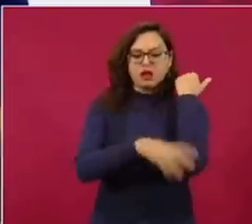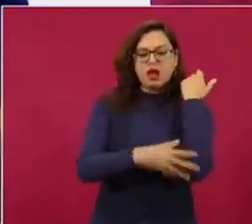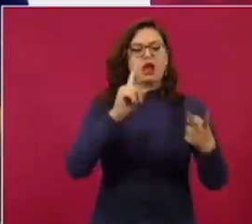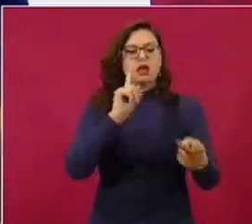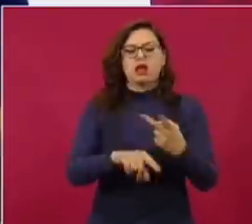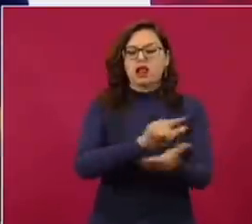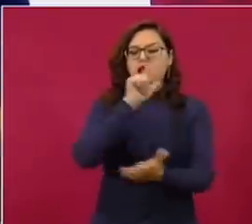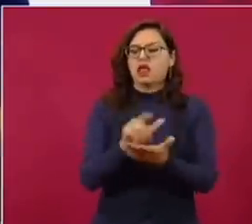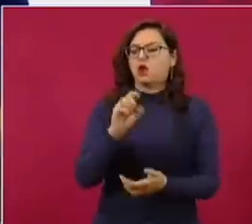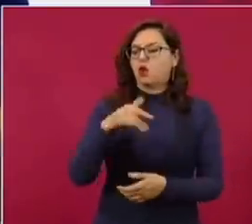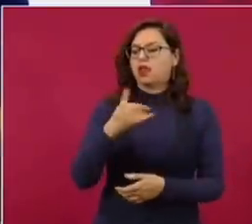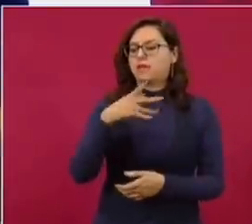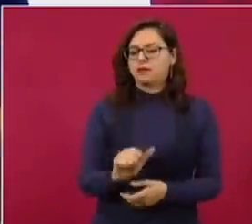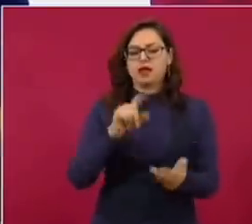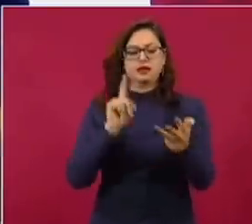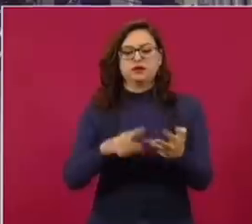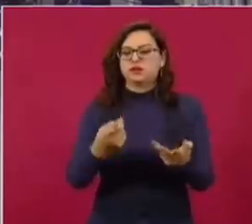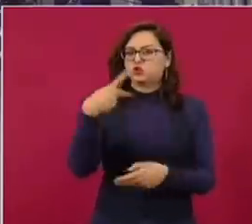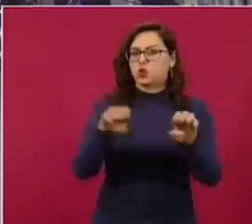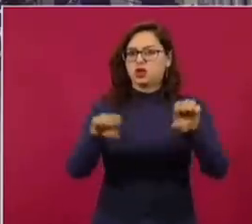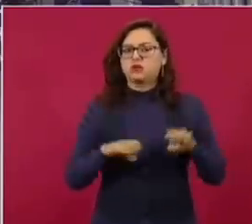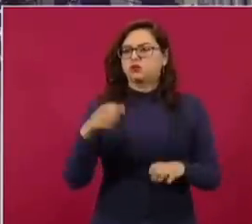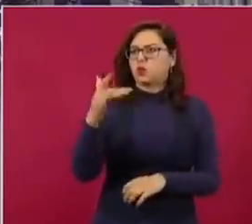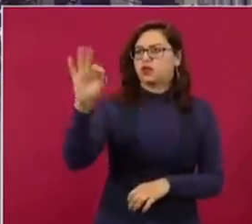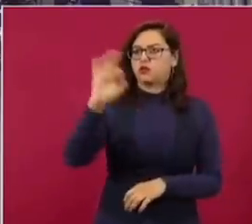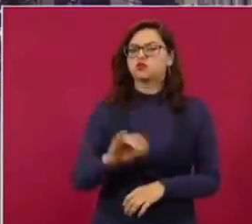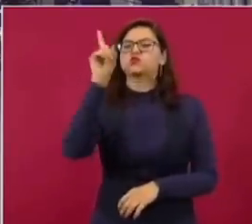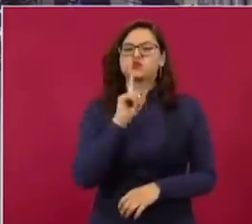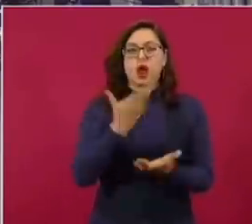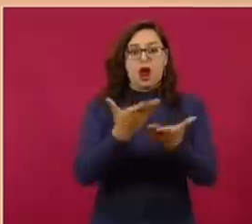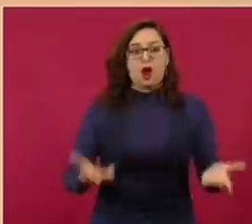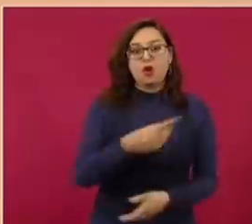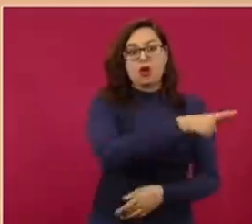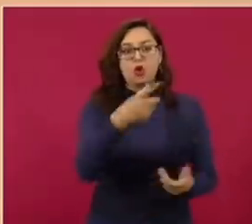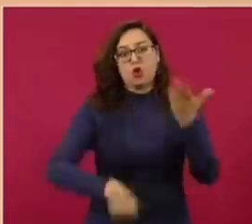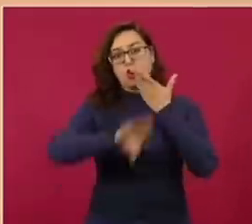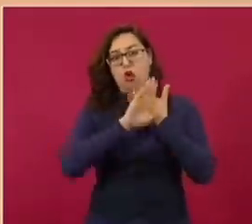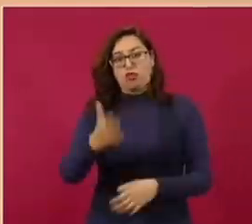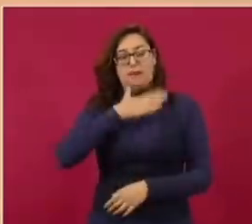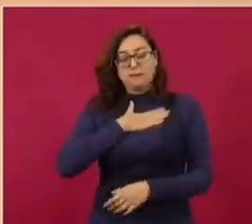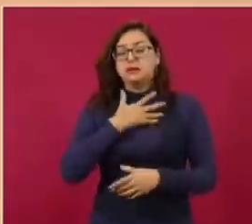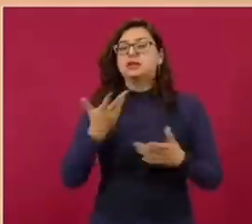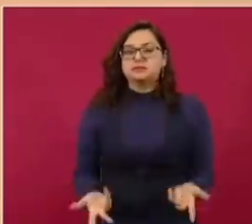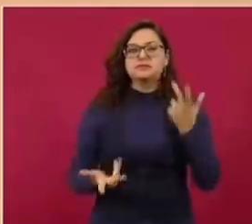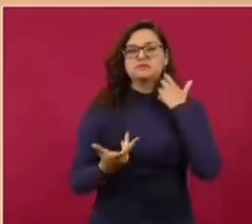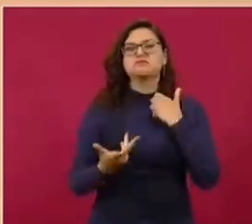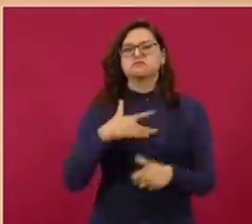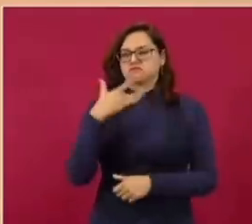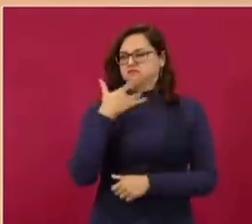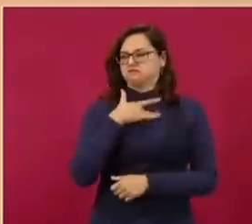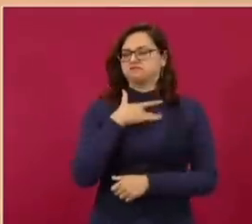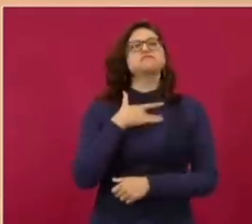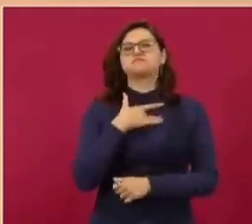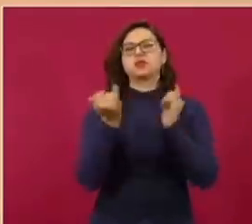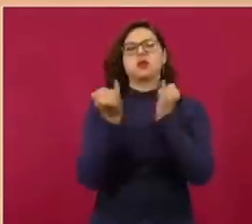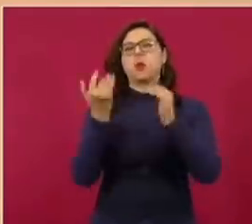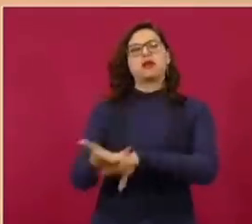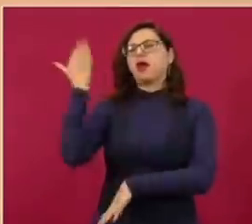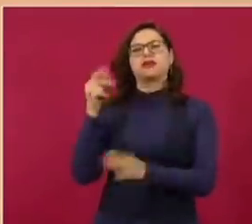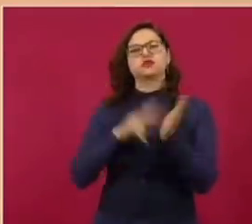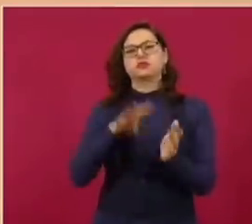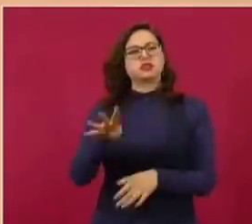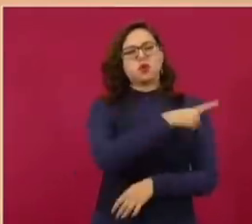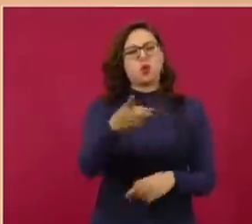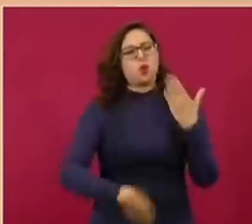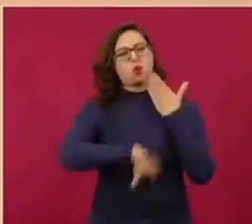Al convertirse la propuesta de mi nombramiento en un tema de género y política internacional, he creído pertinente, señor presidente, a ser como en 2019. Si usted cree que lo mejor para México y para el gobierno que usted